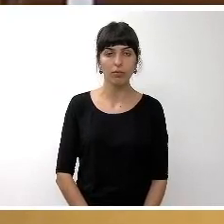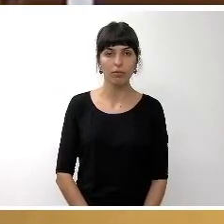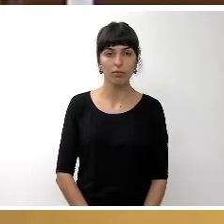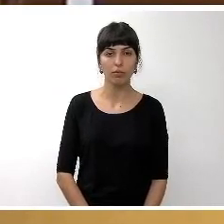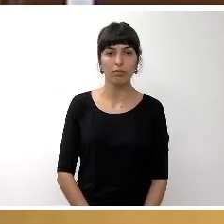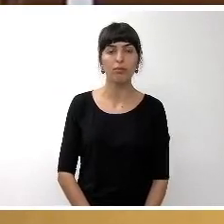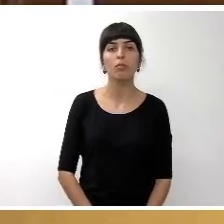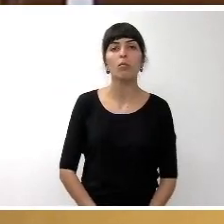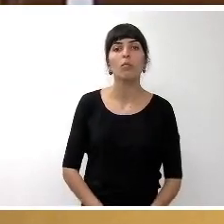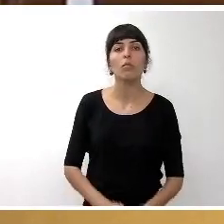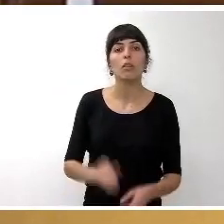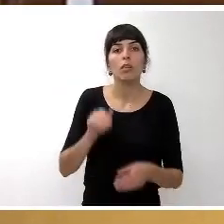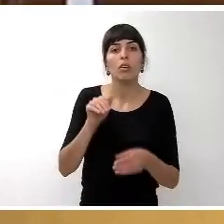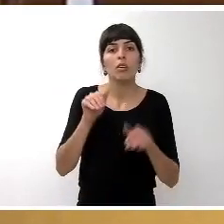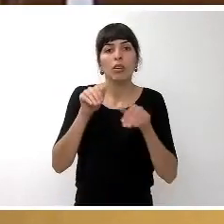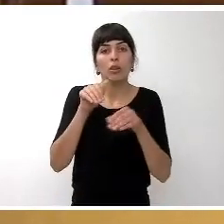¿Votos a